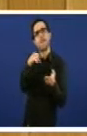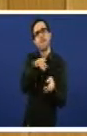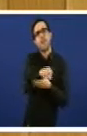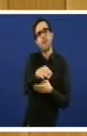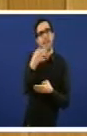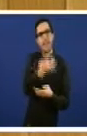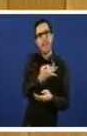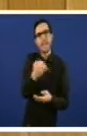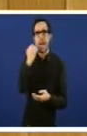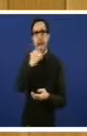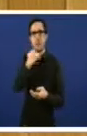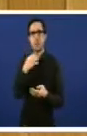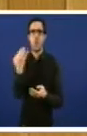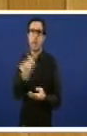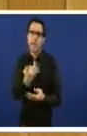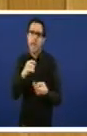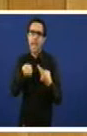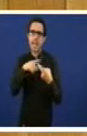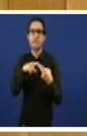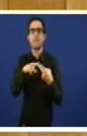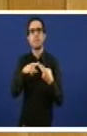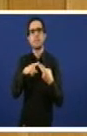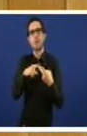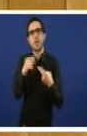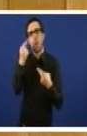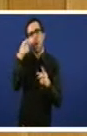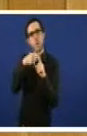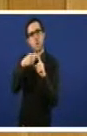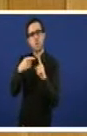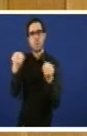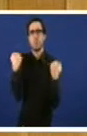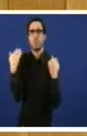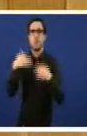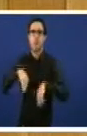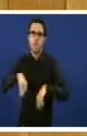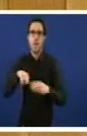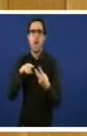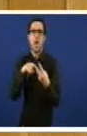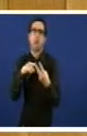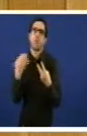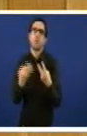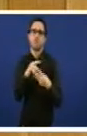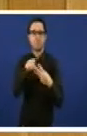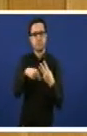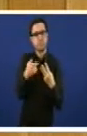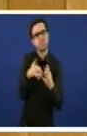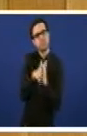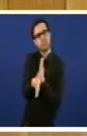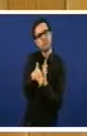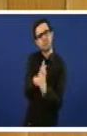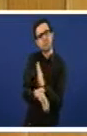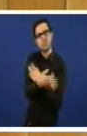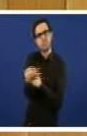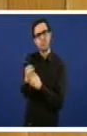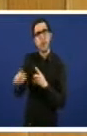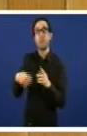considera uso irresponsable e que medidas propón o goberno para loitar contra el Aí terán a colaboración